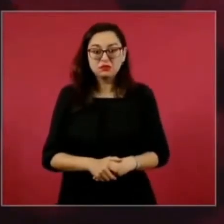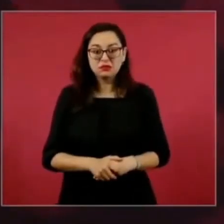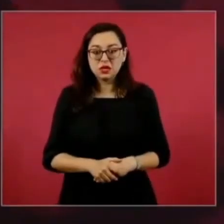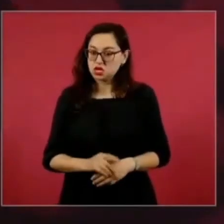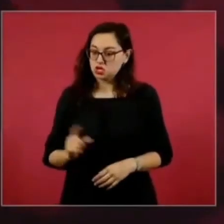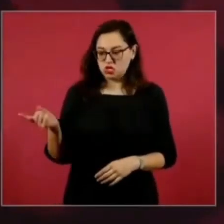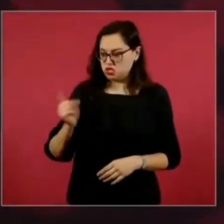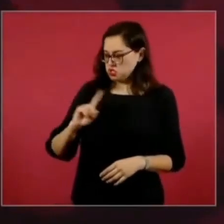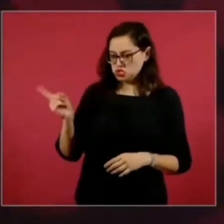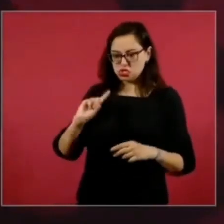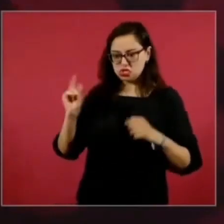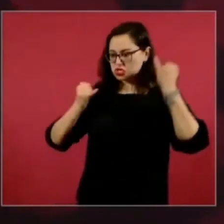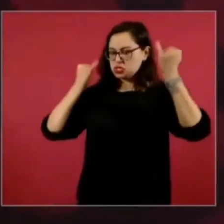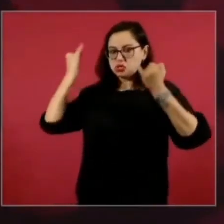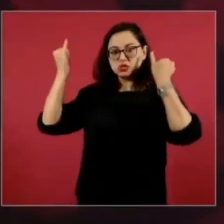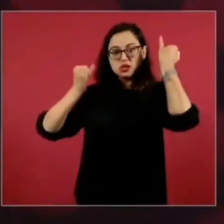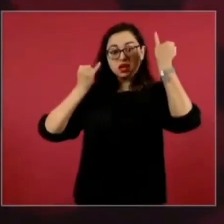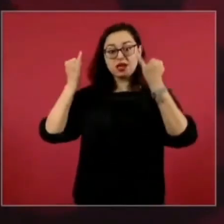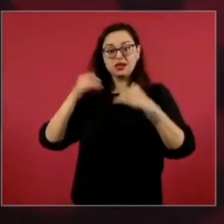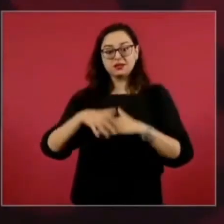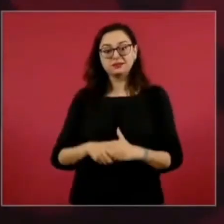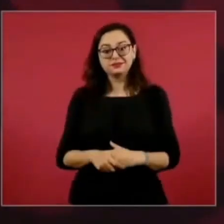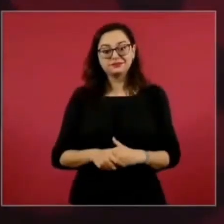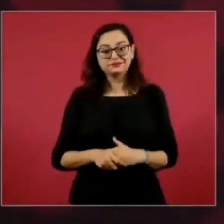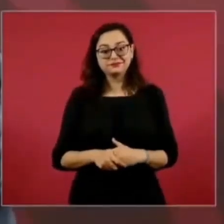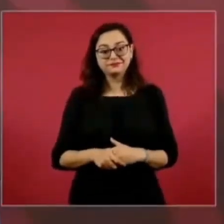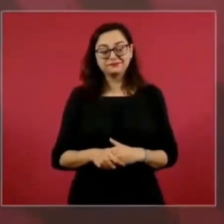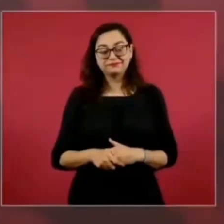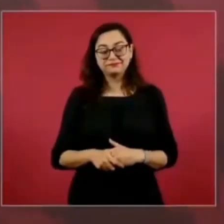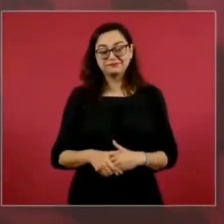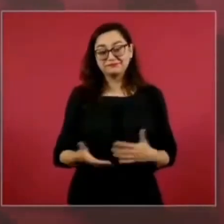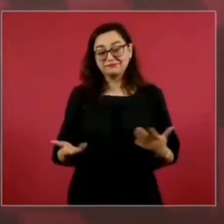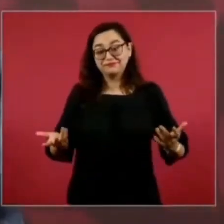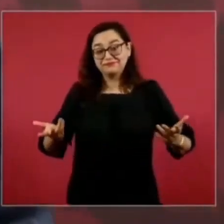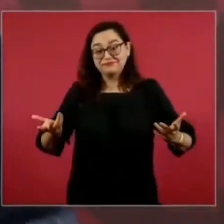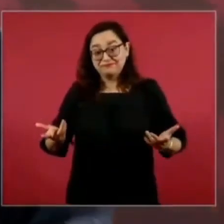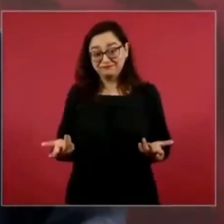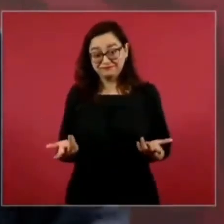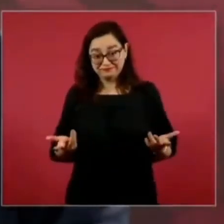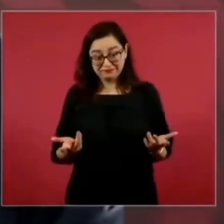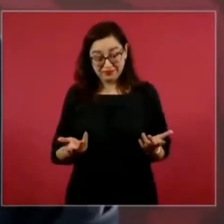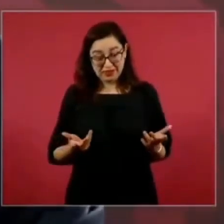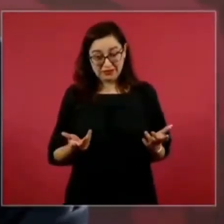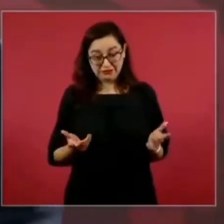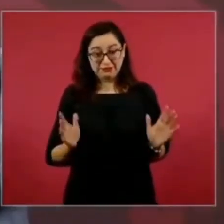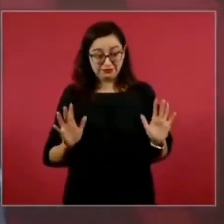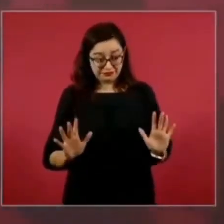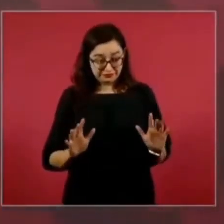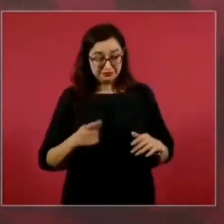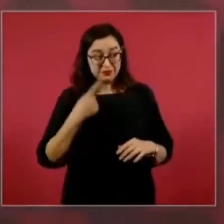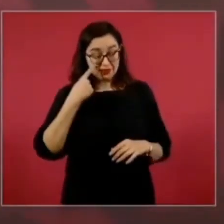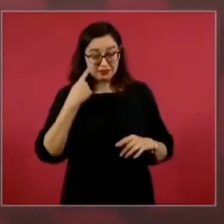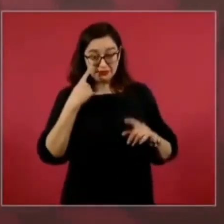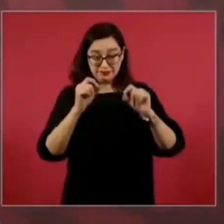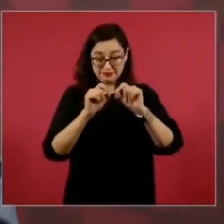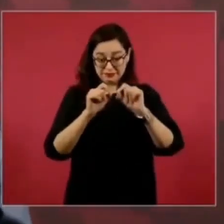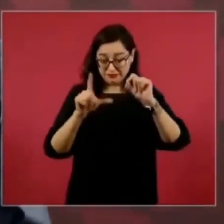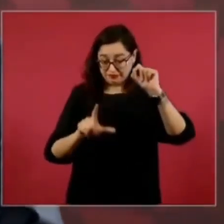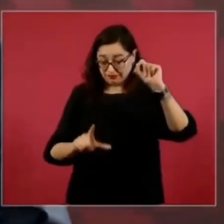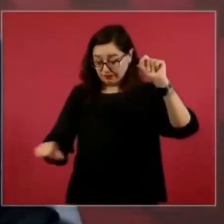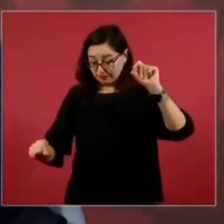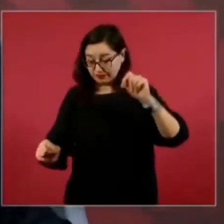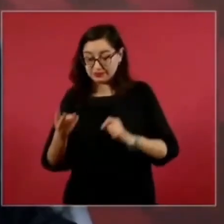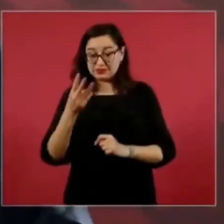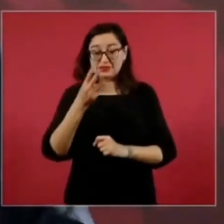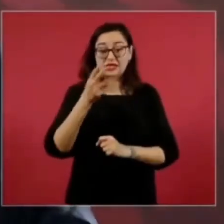porque si hay 300 distritos electorales